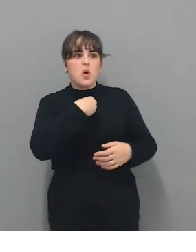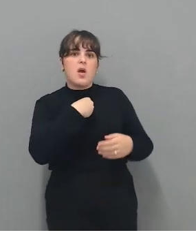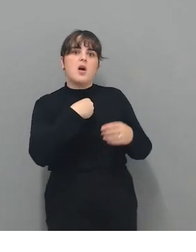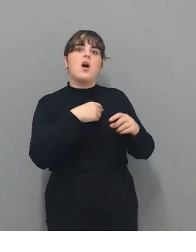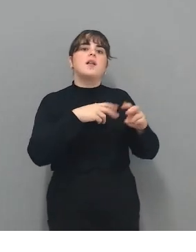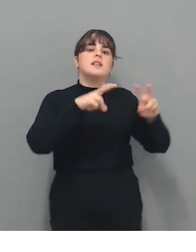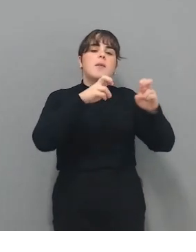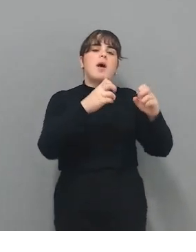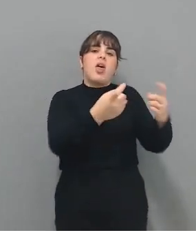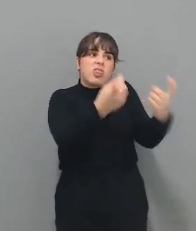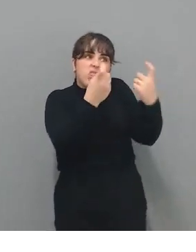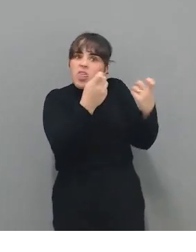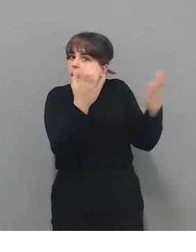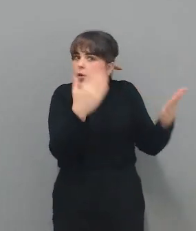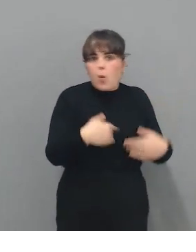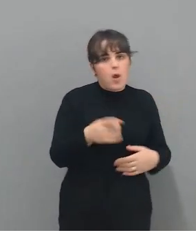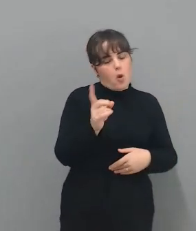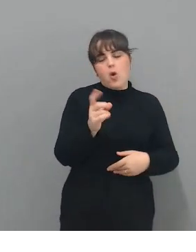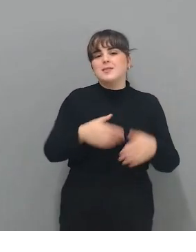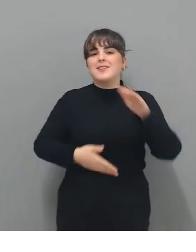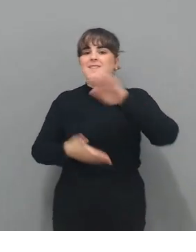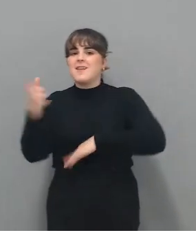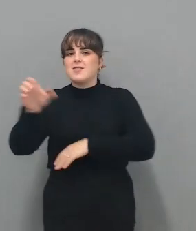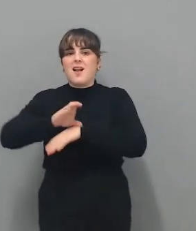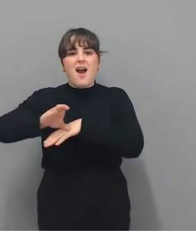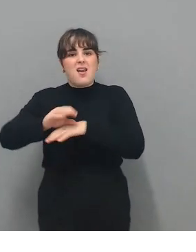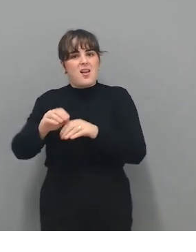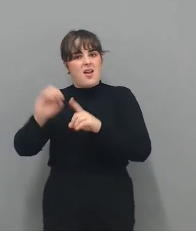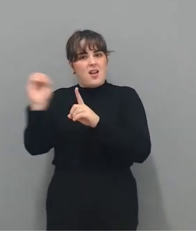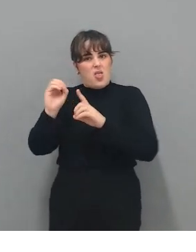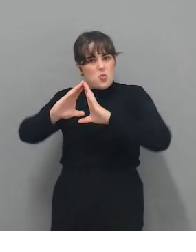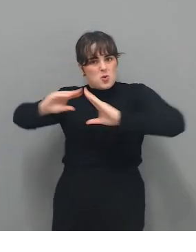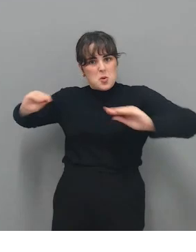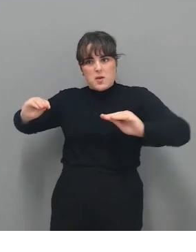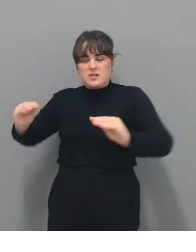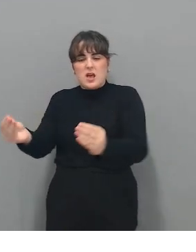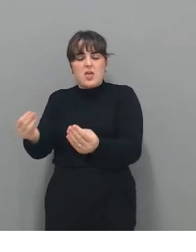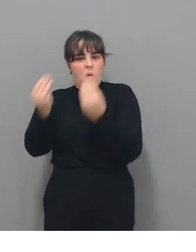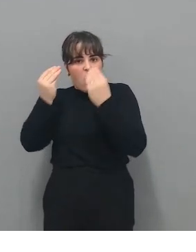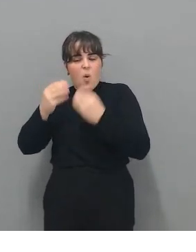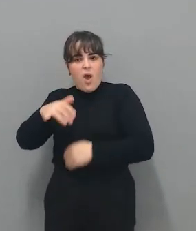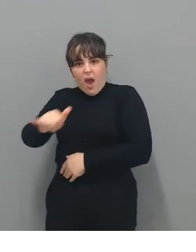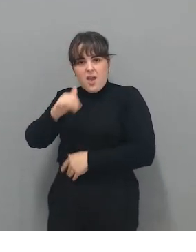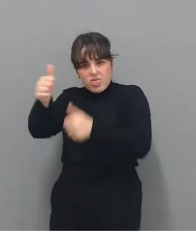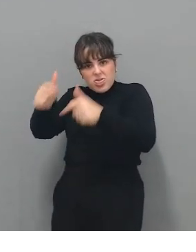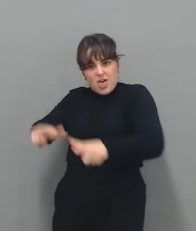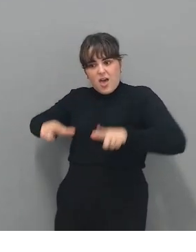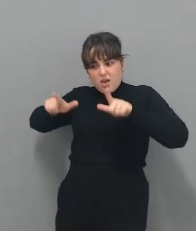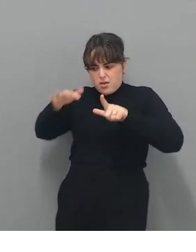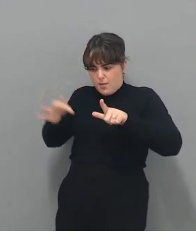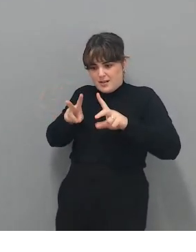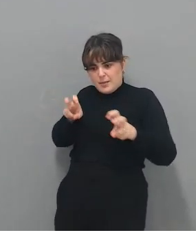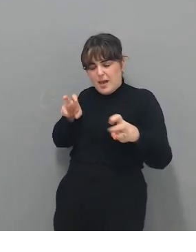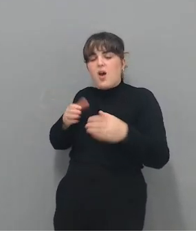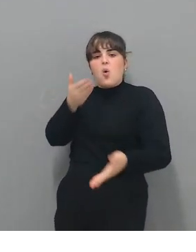sino personas que tienen carreras universitarias no relacionadas con el ámbito del derecho y que no tienen conceptos jurídicos.